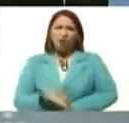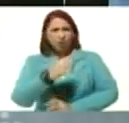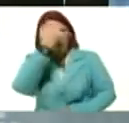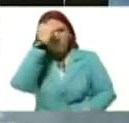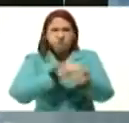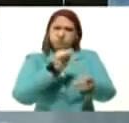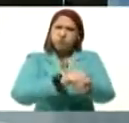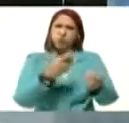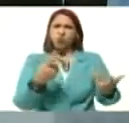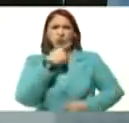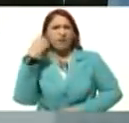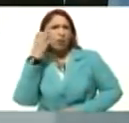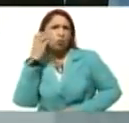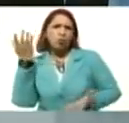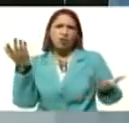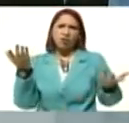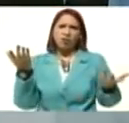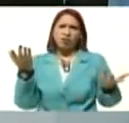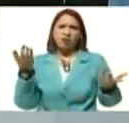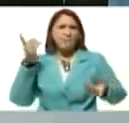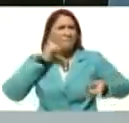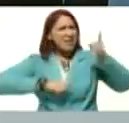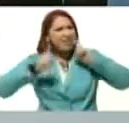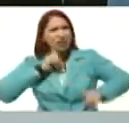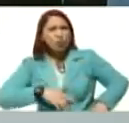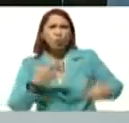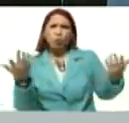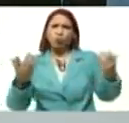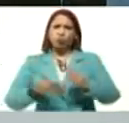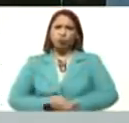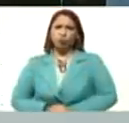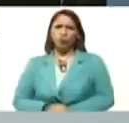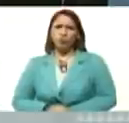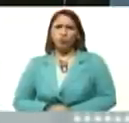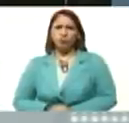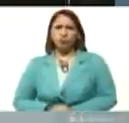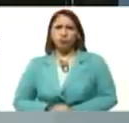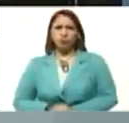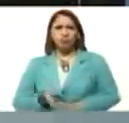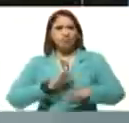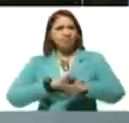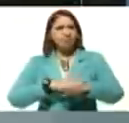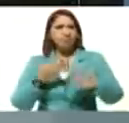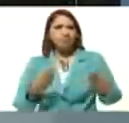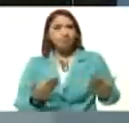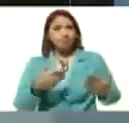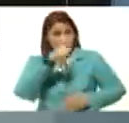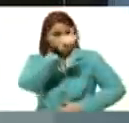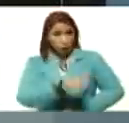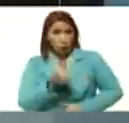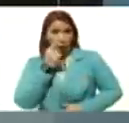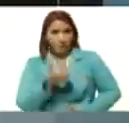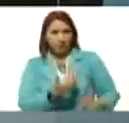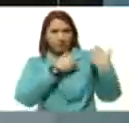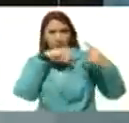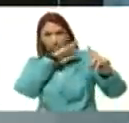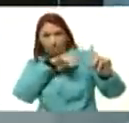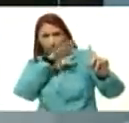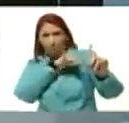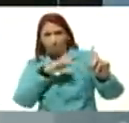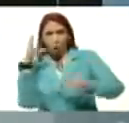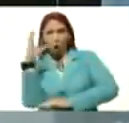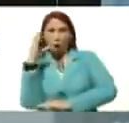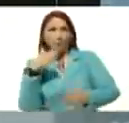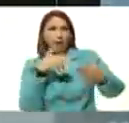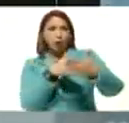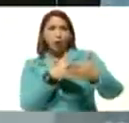bruto, Iván Duque, no sea mentiroso, porque él, encabeza la conspiración, desde Colombia, contra